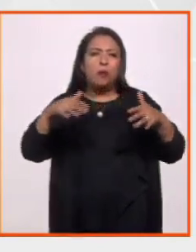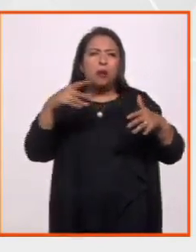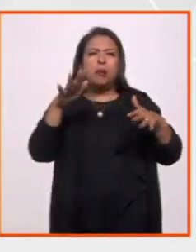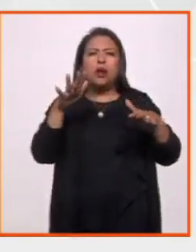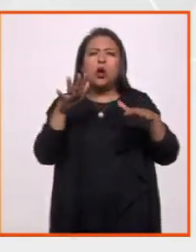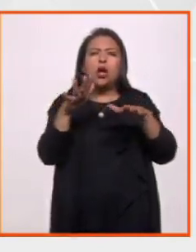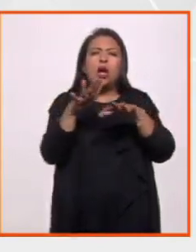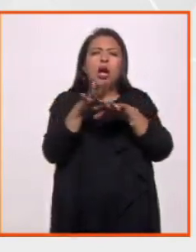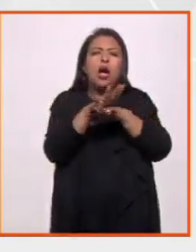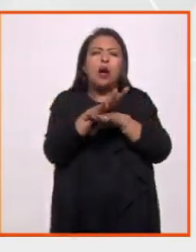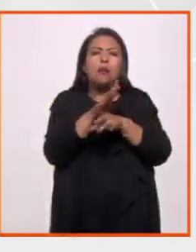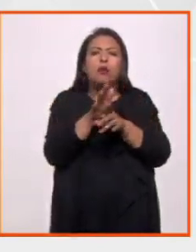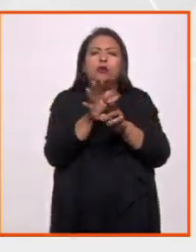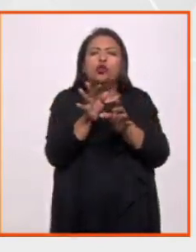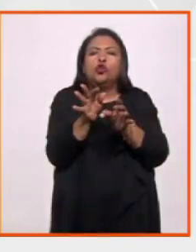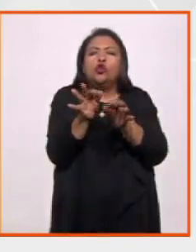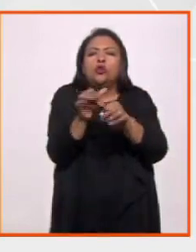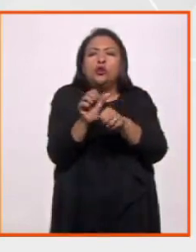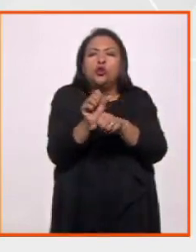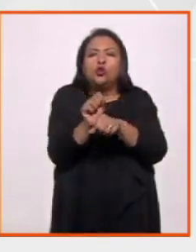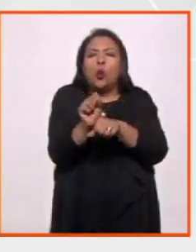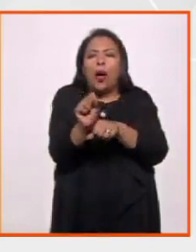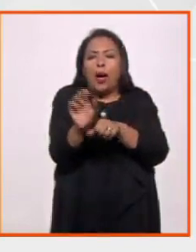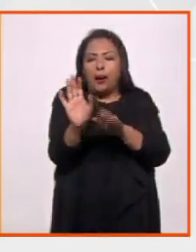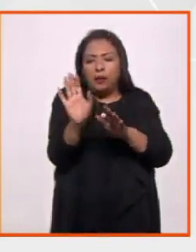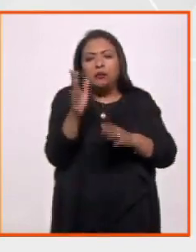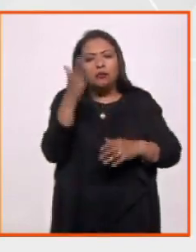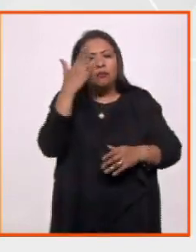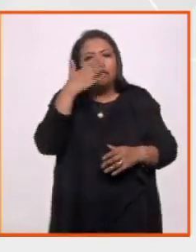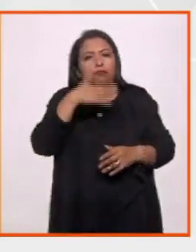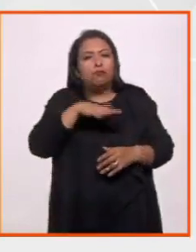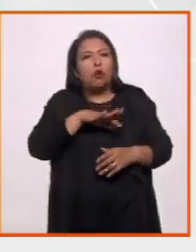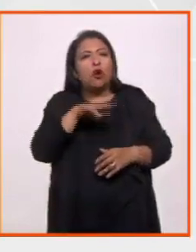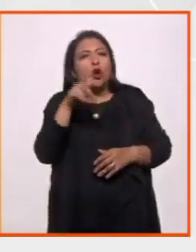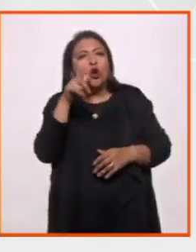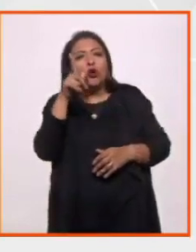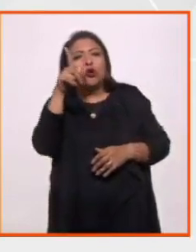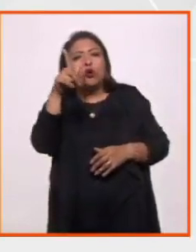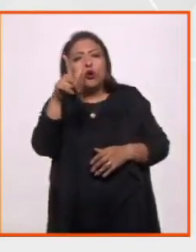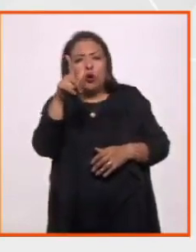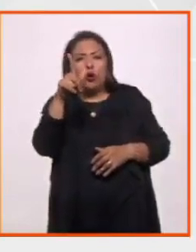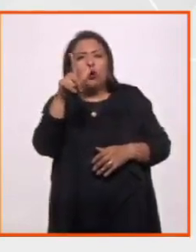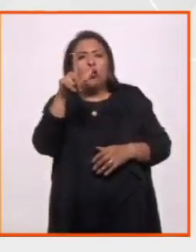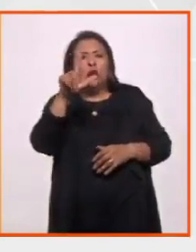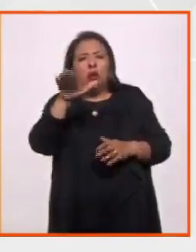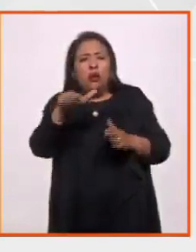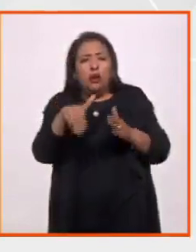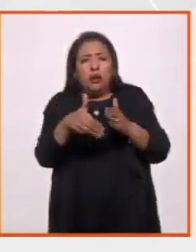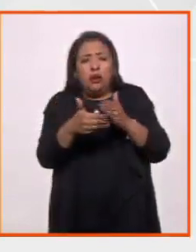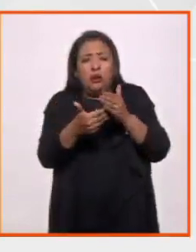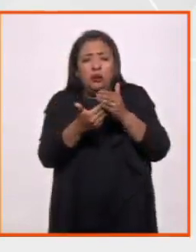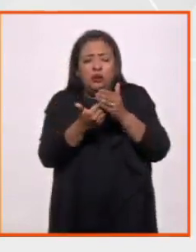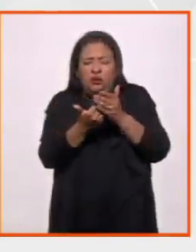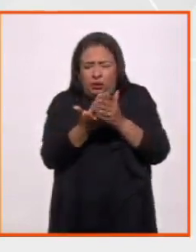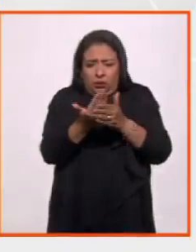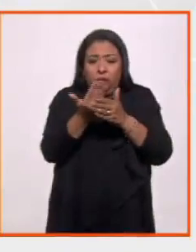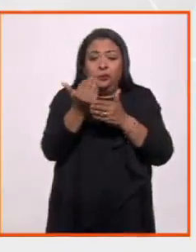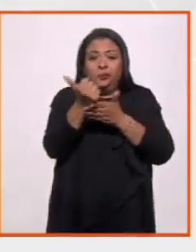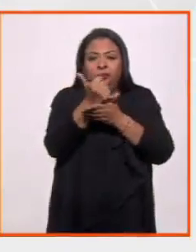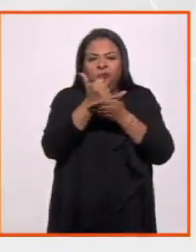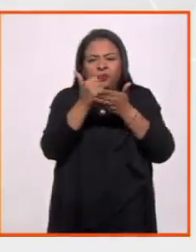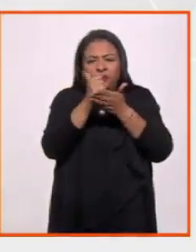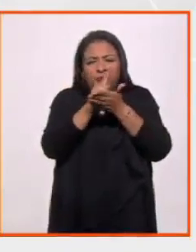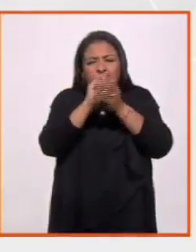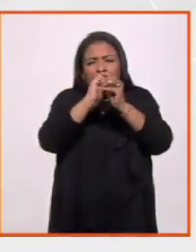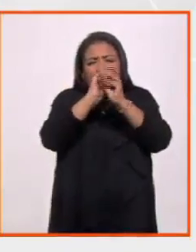muy sutiles, de tal manera que podemos saber si es la luz del alba, que es azul transparente, o es